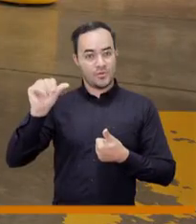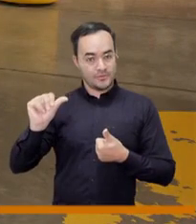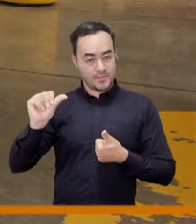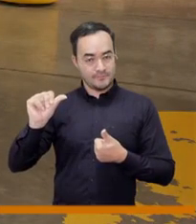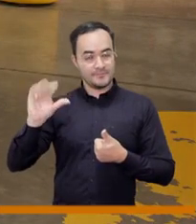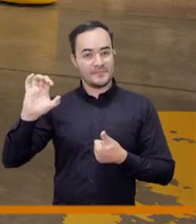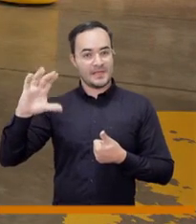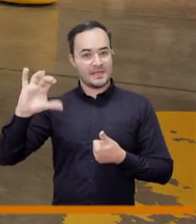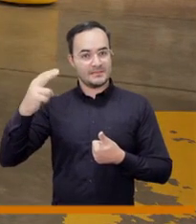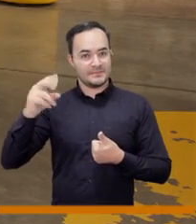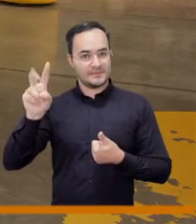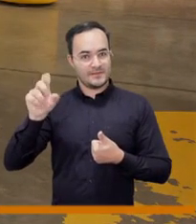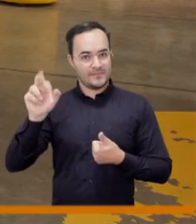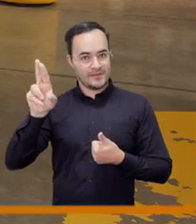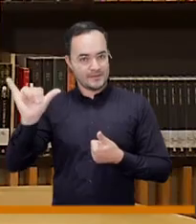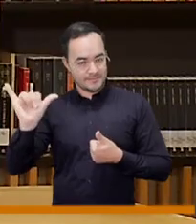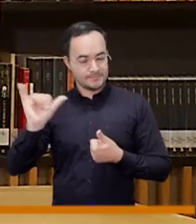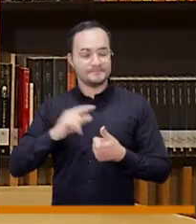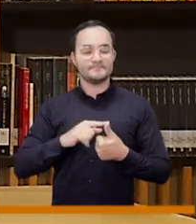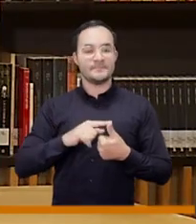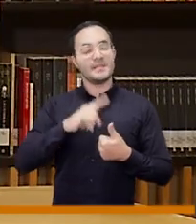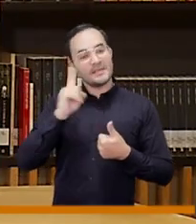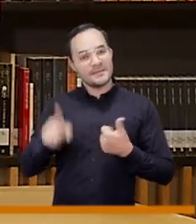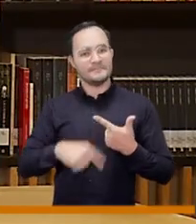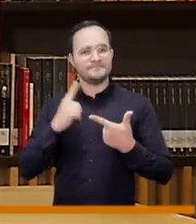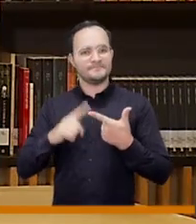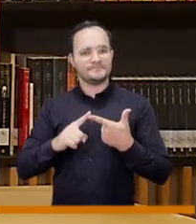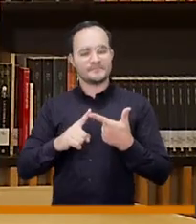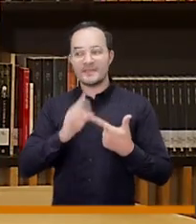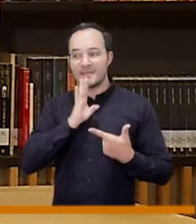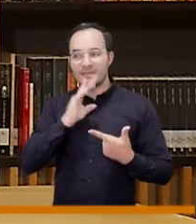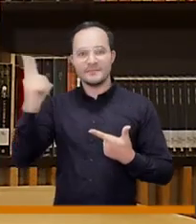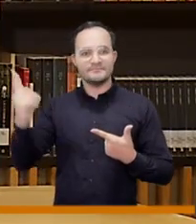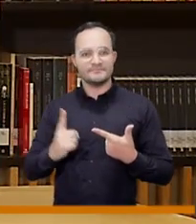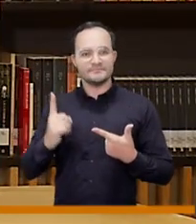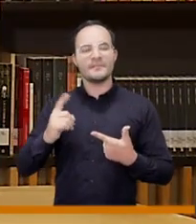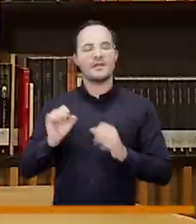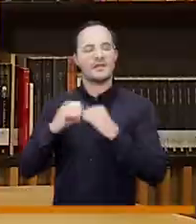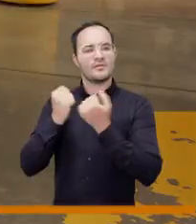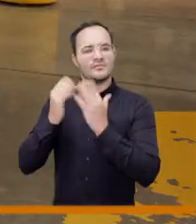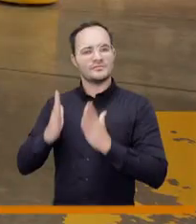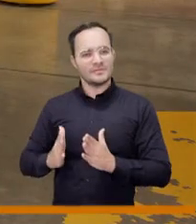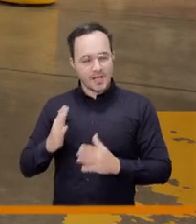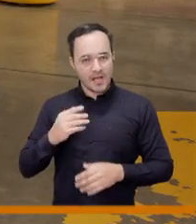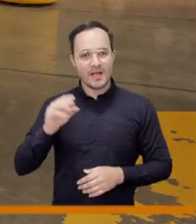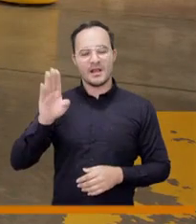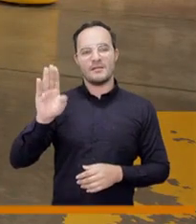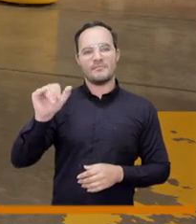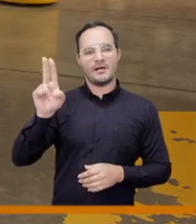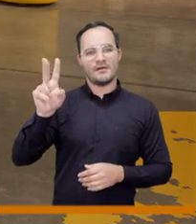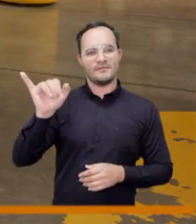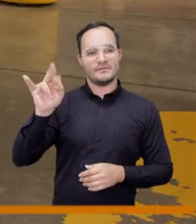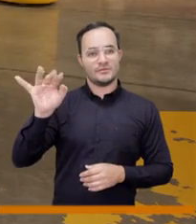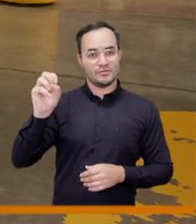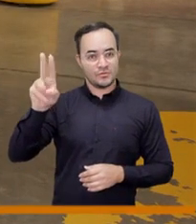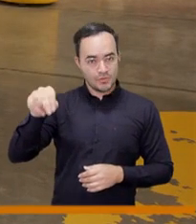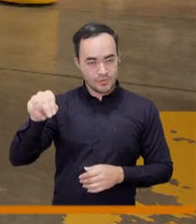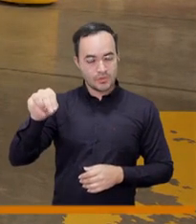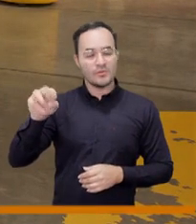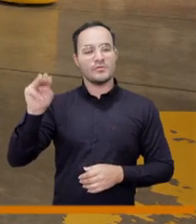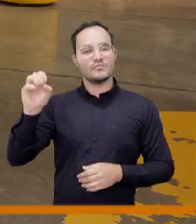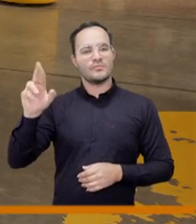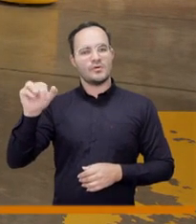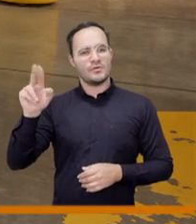nosotros claudia ramírez echeverry concejal de la ciudad de medellín y también está con nosotros el